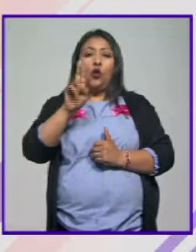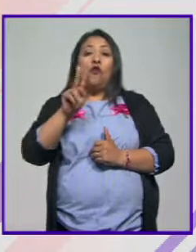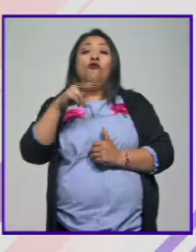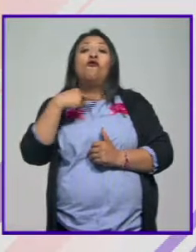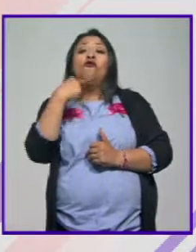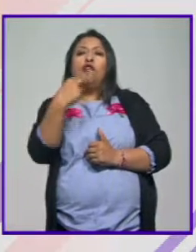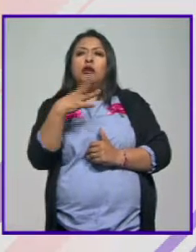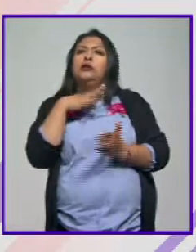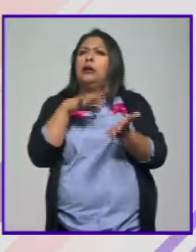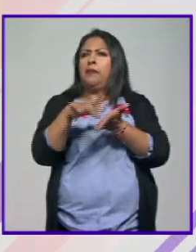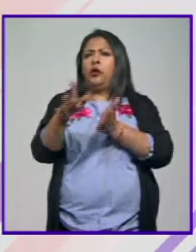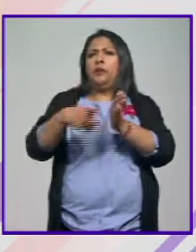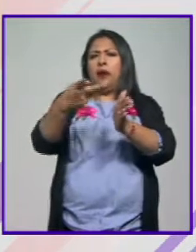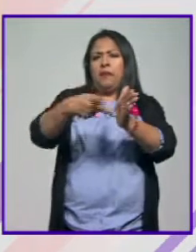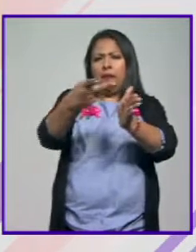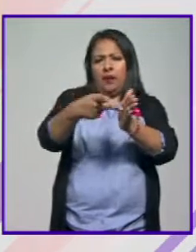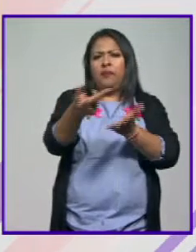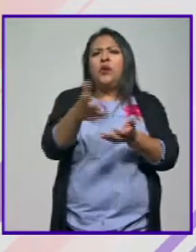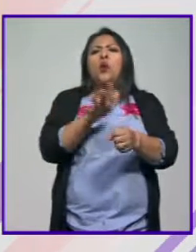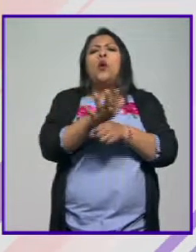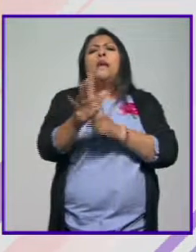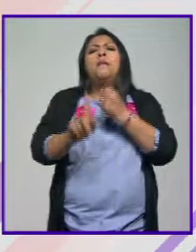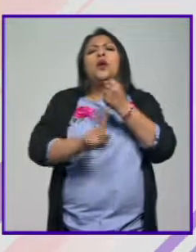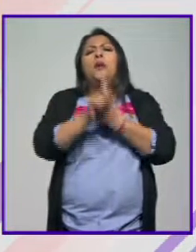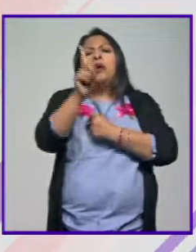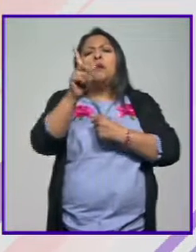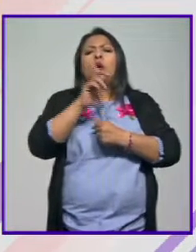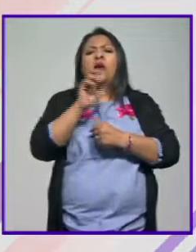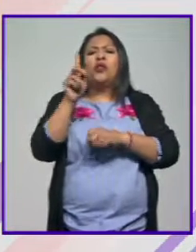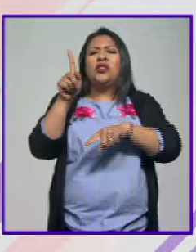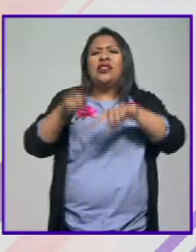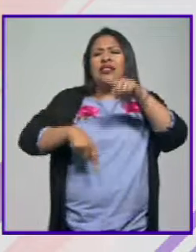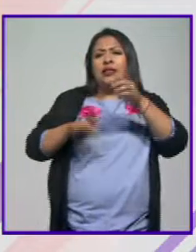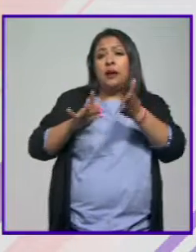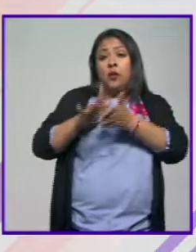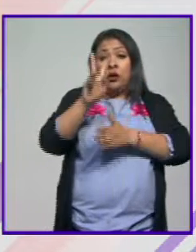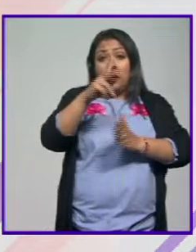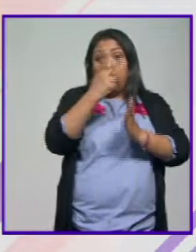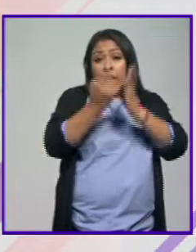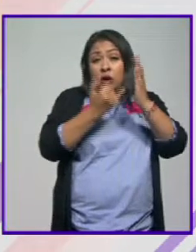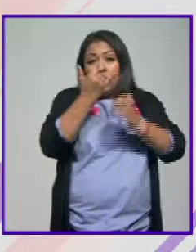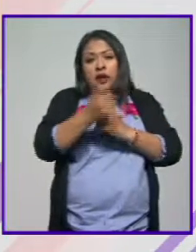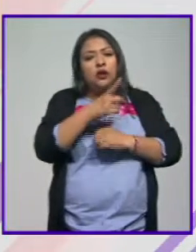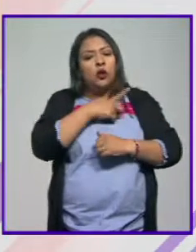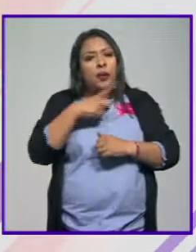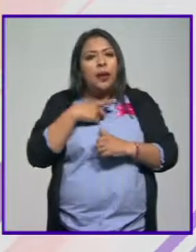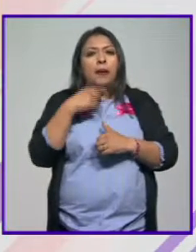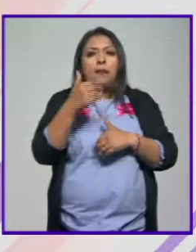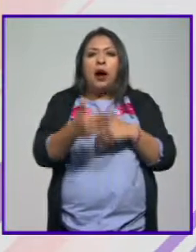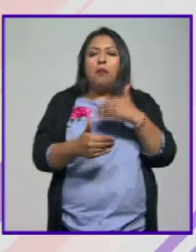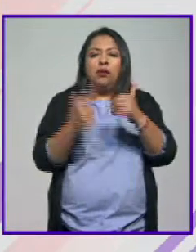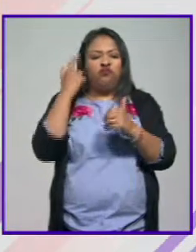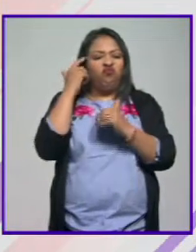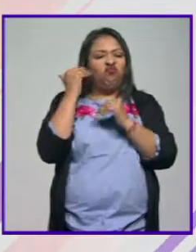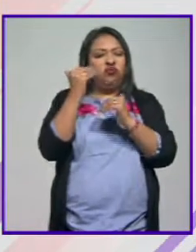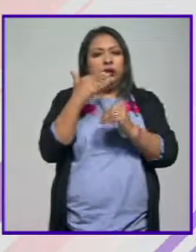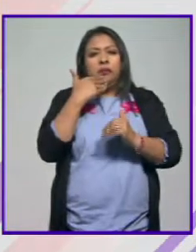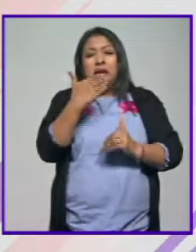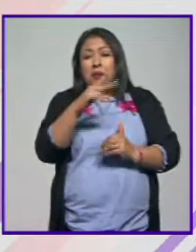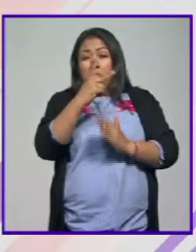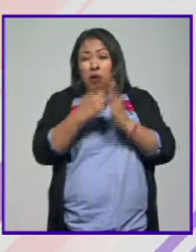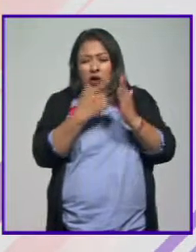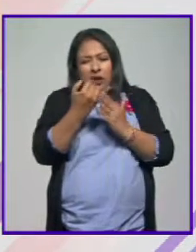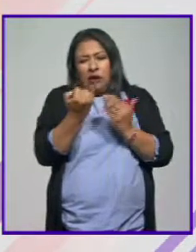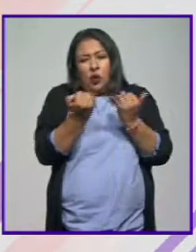apoyado en diversas ocasiones. ¿Cuál es el problema de que se retire un apoyo? ¿Qué es un proyecto que tiene que madurar? Un proyecto de este tipo,